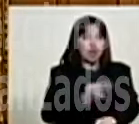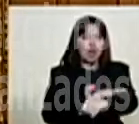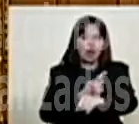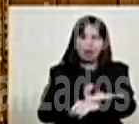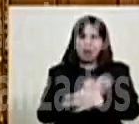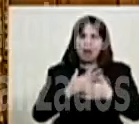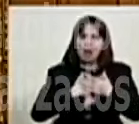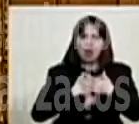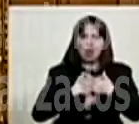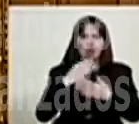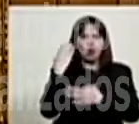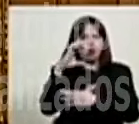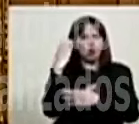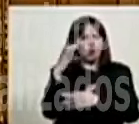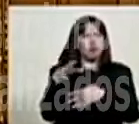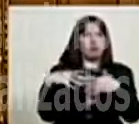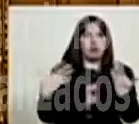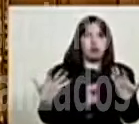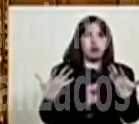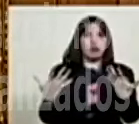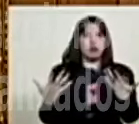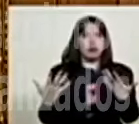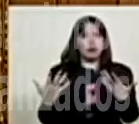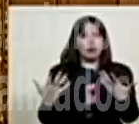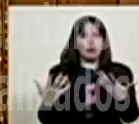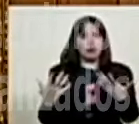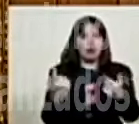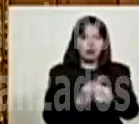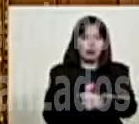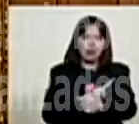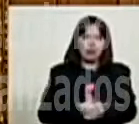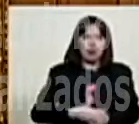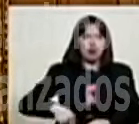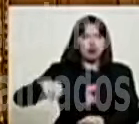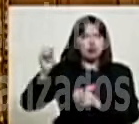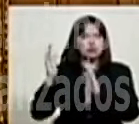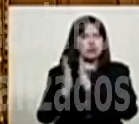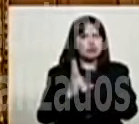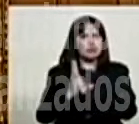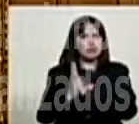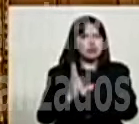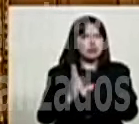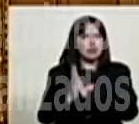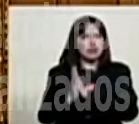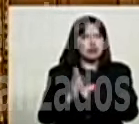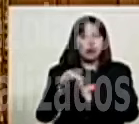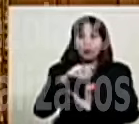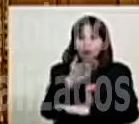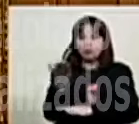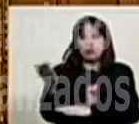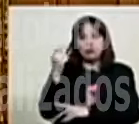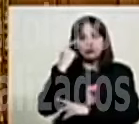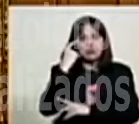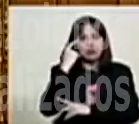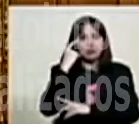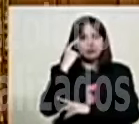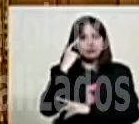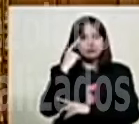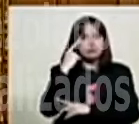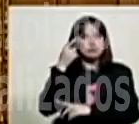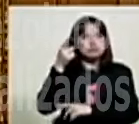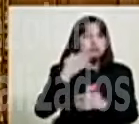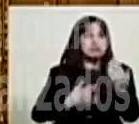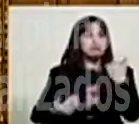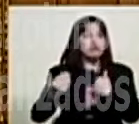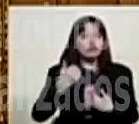Colombia. Mis hermanos de Chinácota. Mis hermanos del norte de Santander. Ustedes saben lo que ustedes